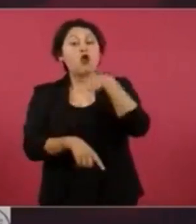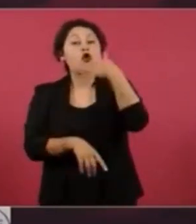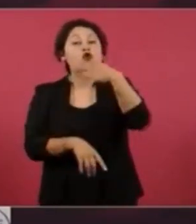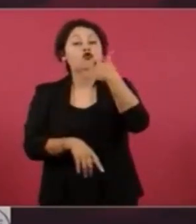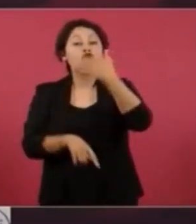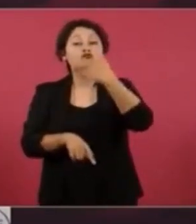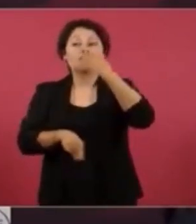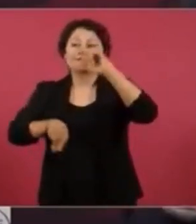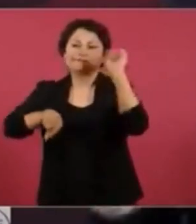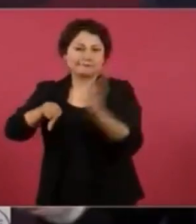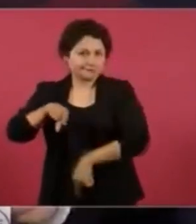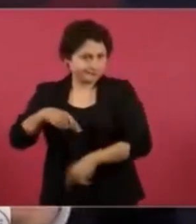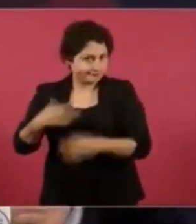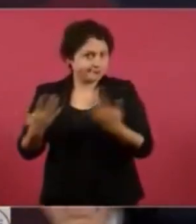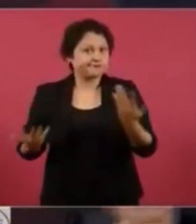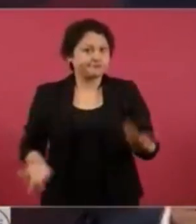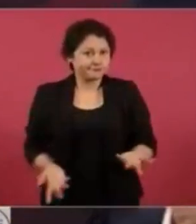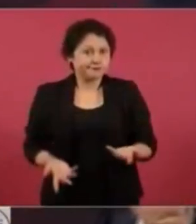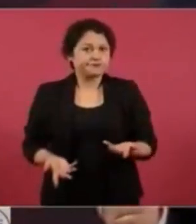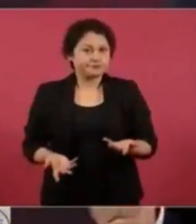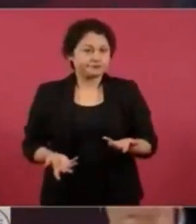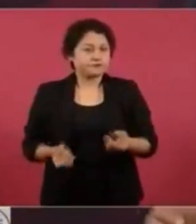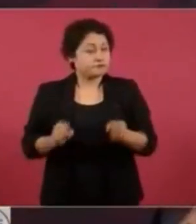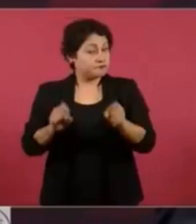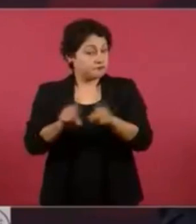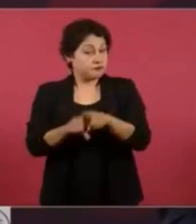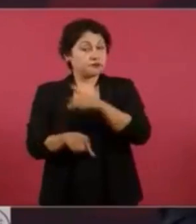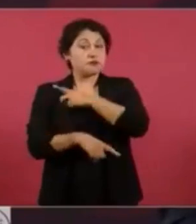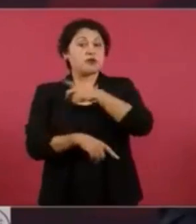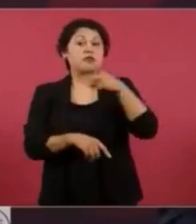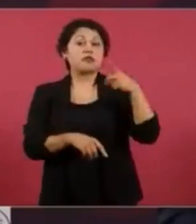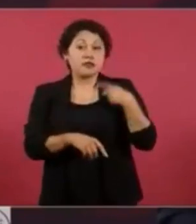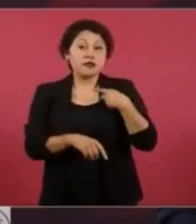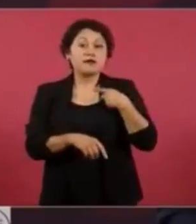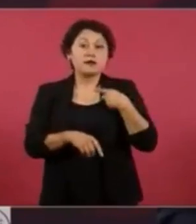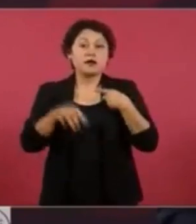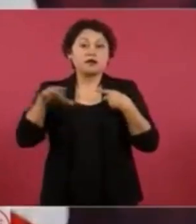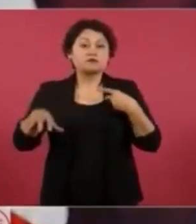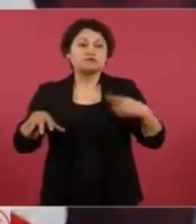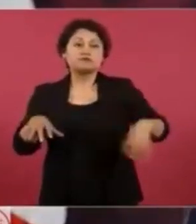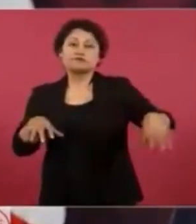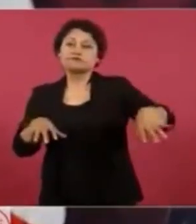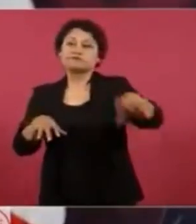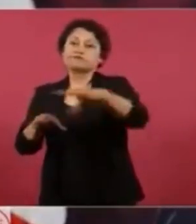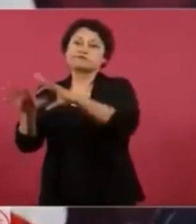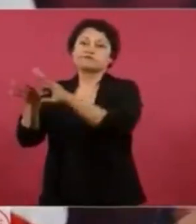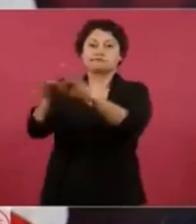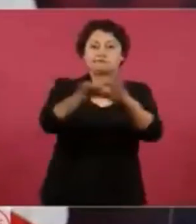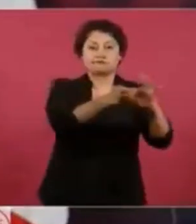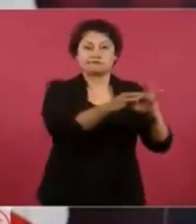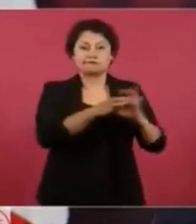se trabaje de manera coordinada con